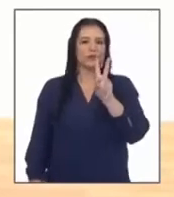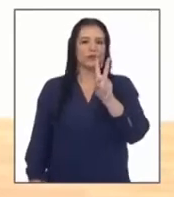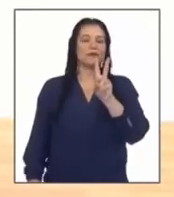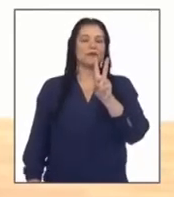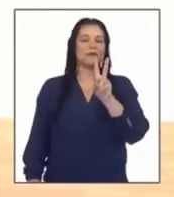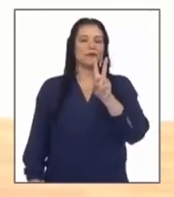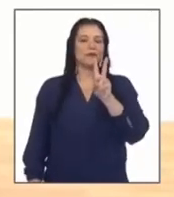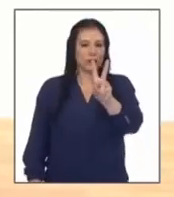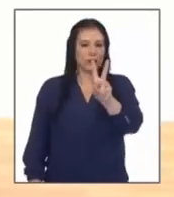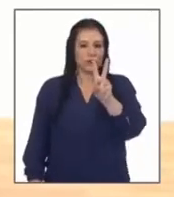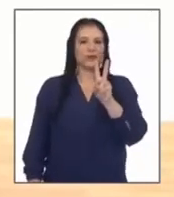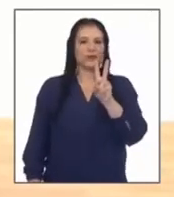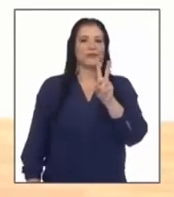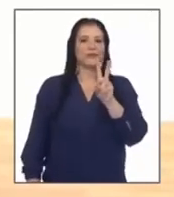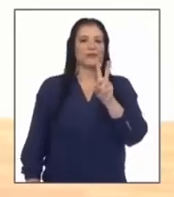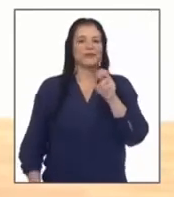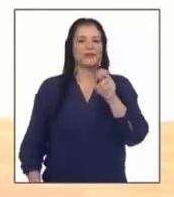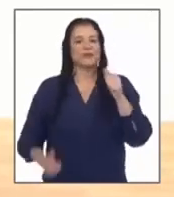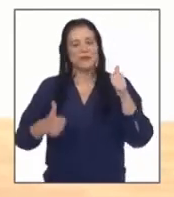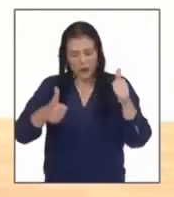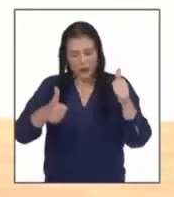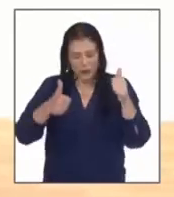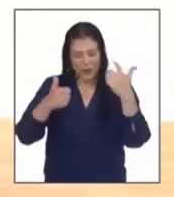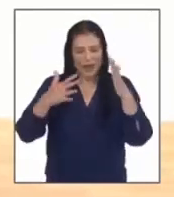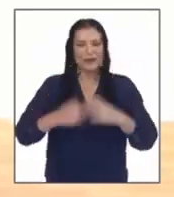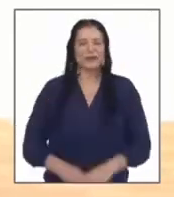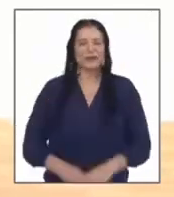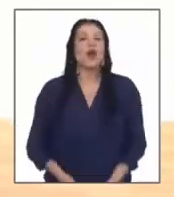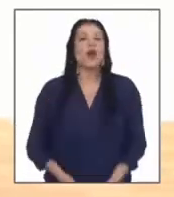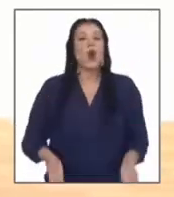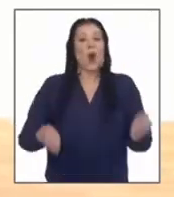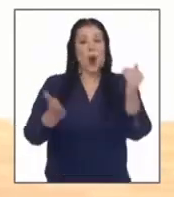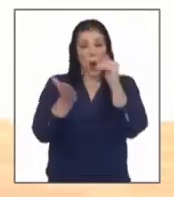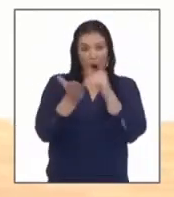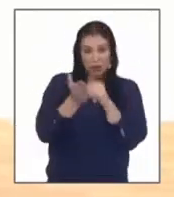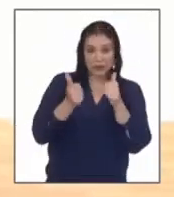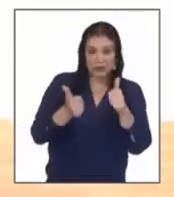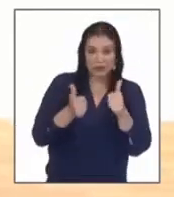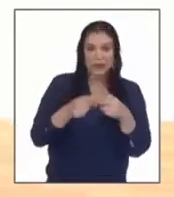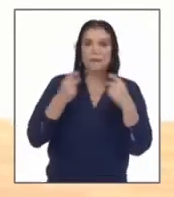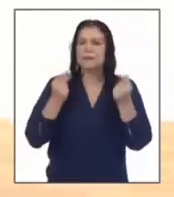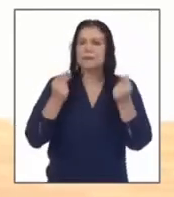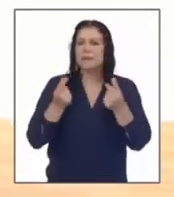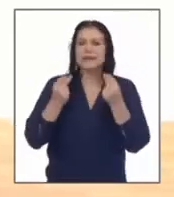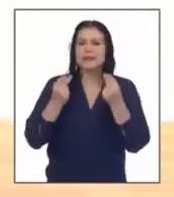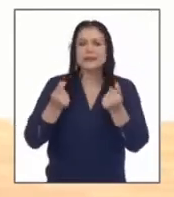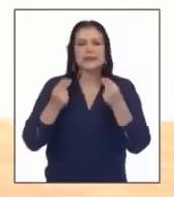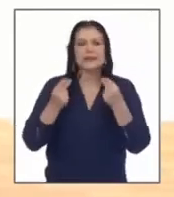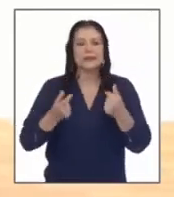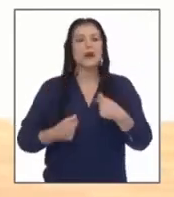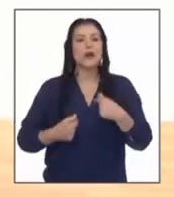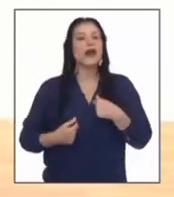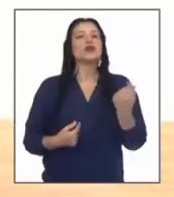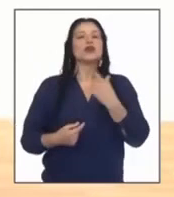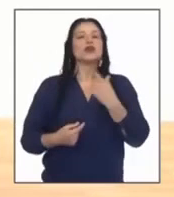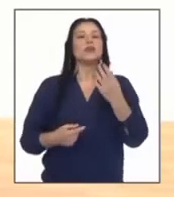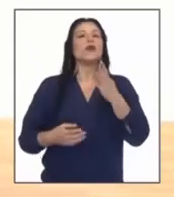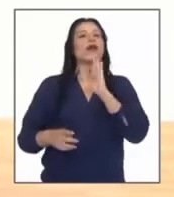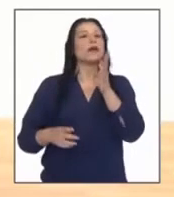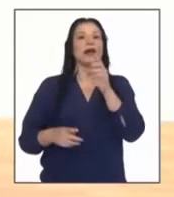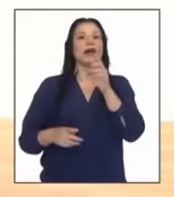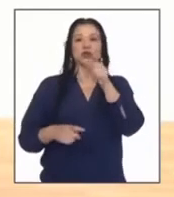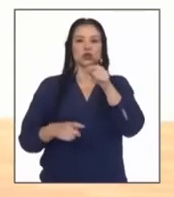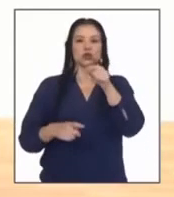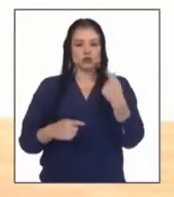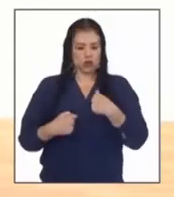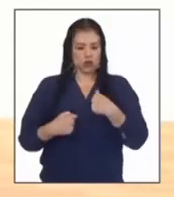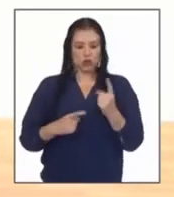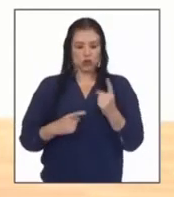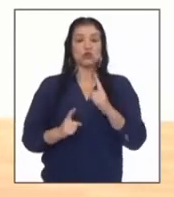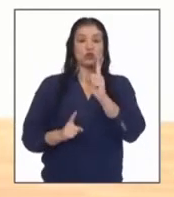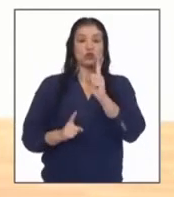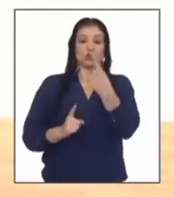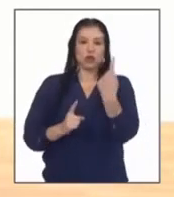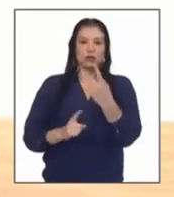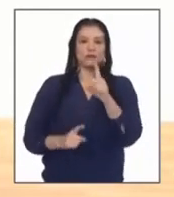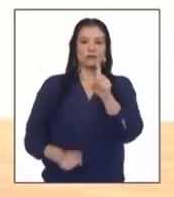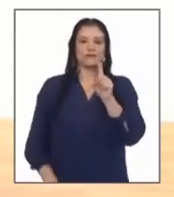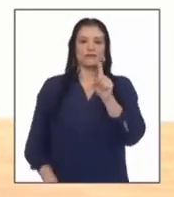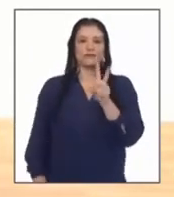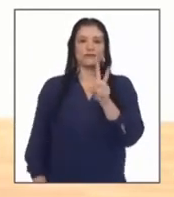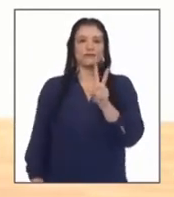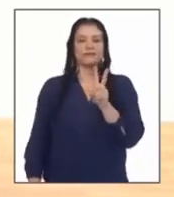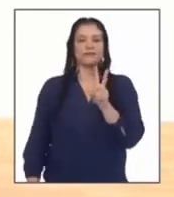2 Bien. Una vez más. Un poco más rápido. Ahora solo lo voy a decir. Lo vas a hacer tú en tu casa. 1